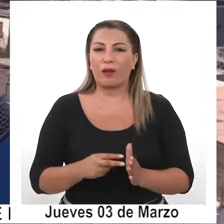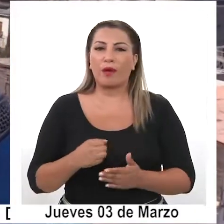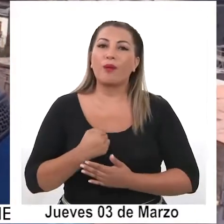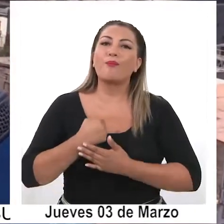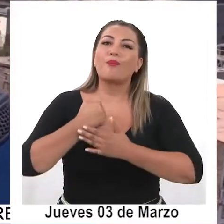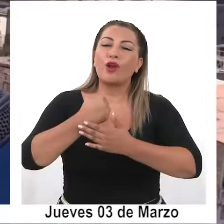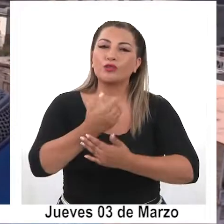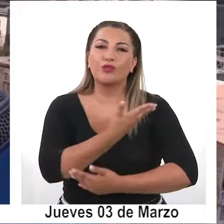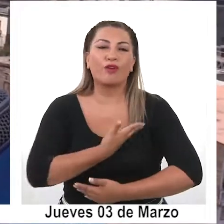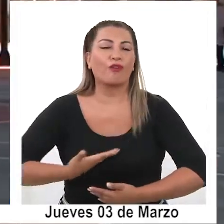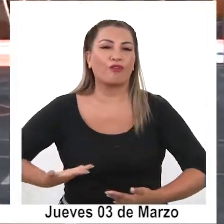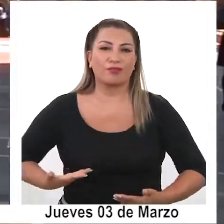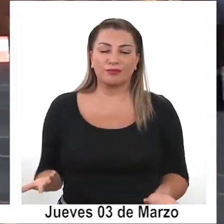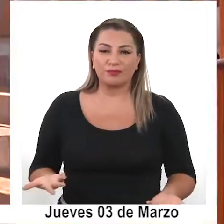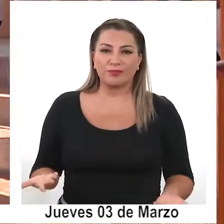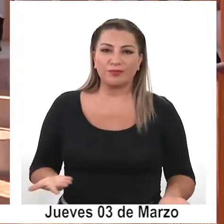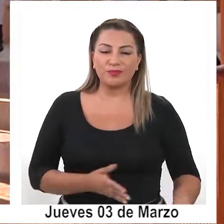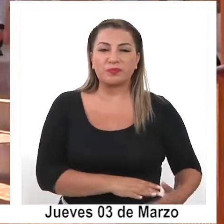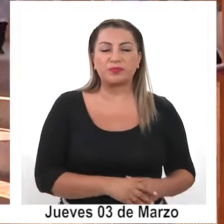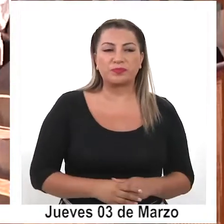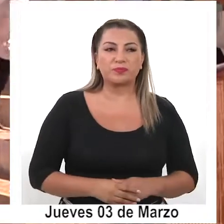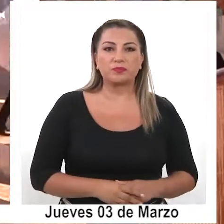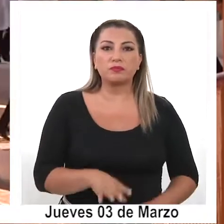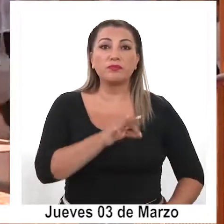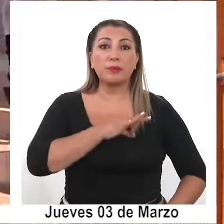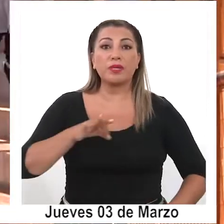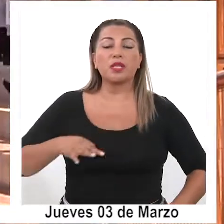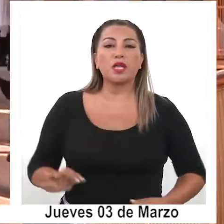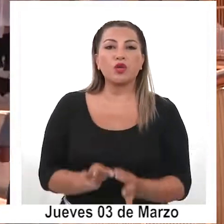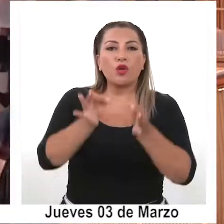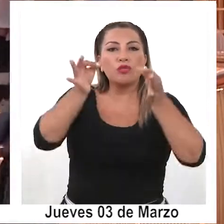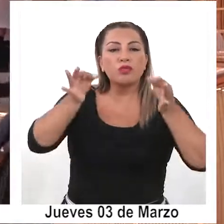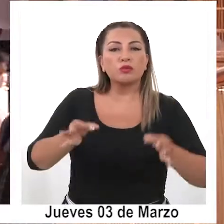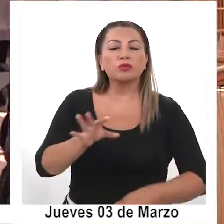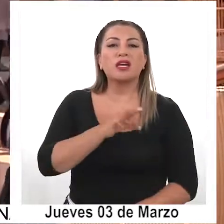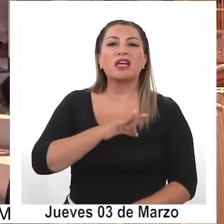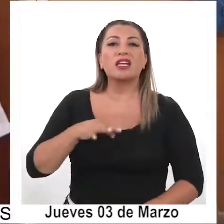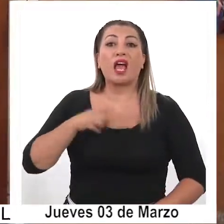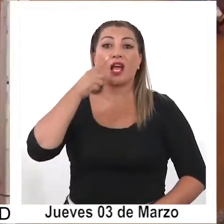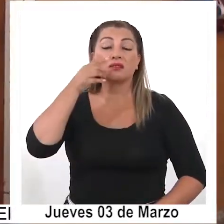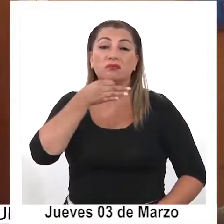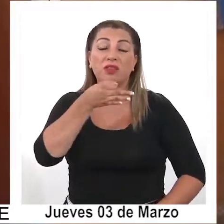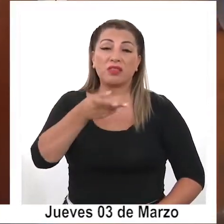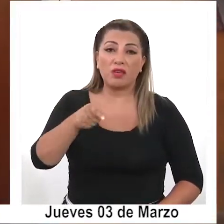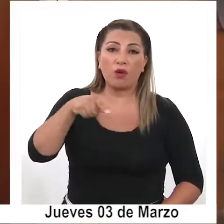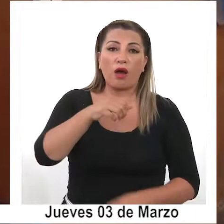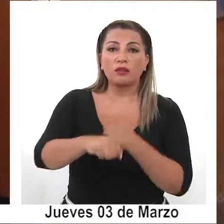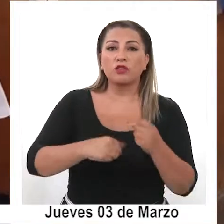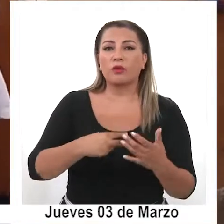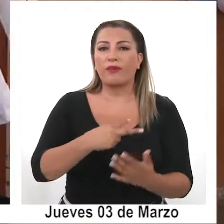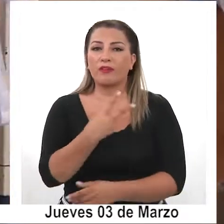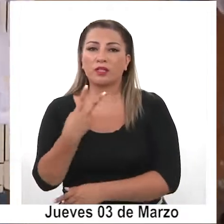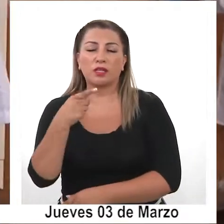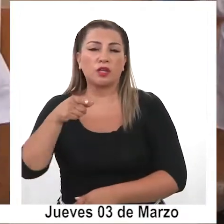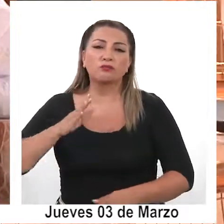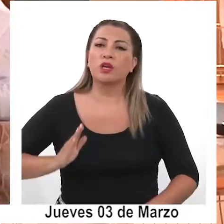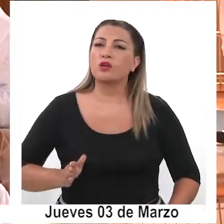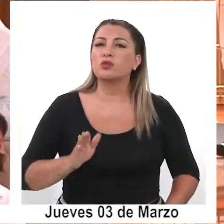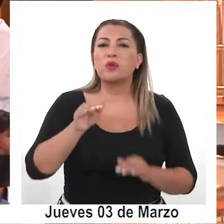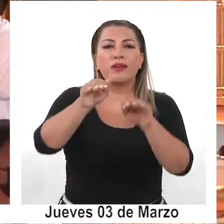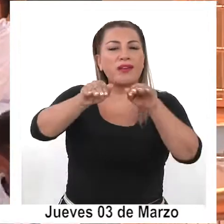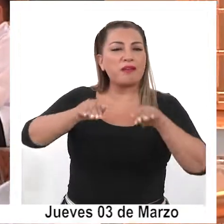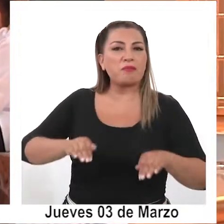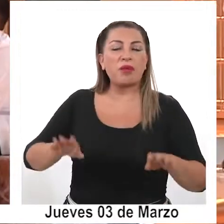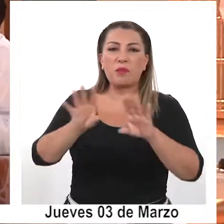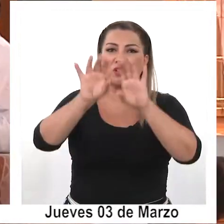subvención escolar que no la vamos a tener. En el Ministerio de Educación, el Ceremi aclaró que este 2022 se mantendrá el